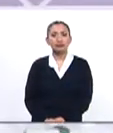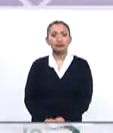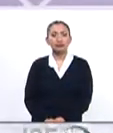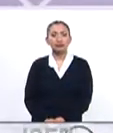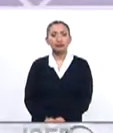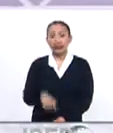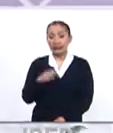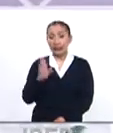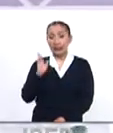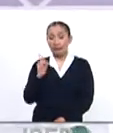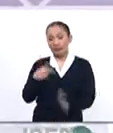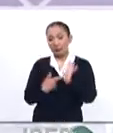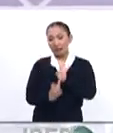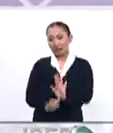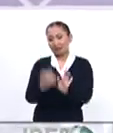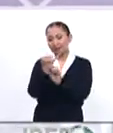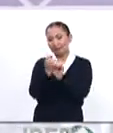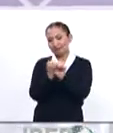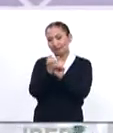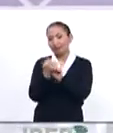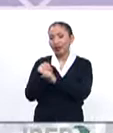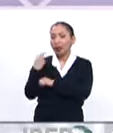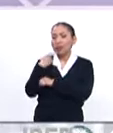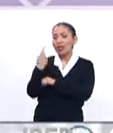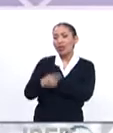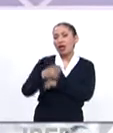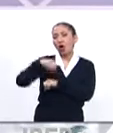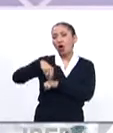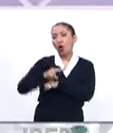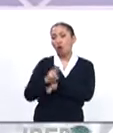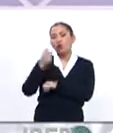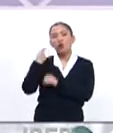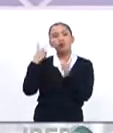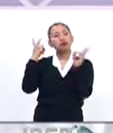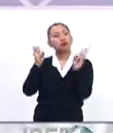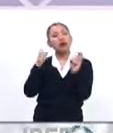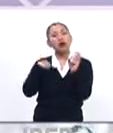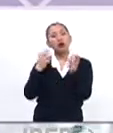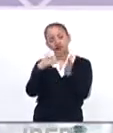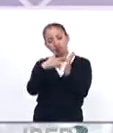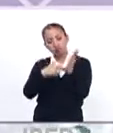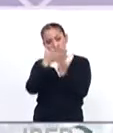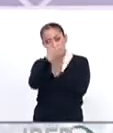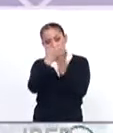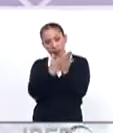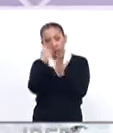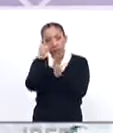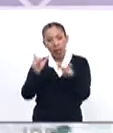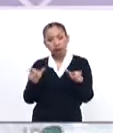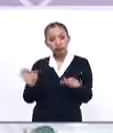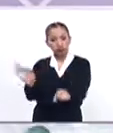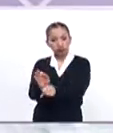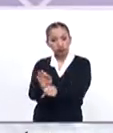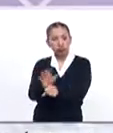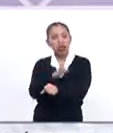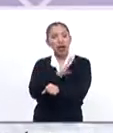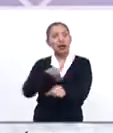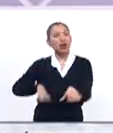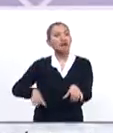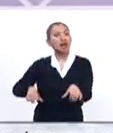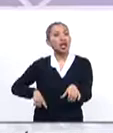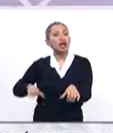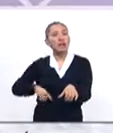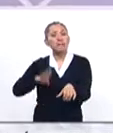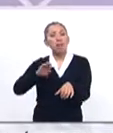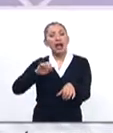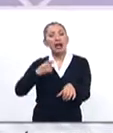Y este martes le presentamos una cápsula que nos envía la Organización de las Naciones Unidas sobre los protocolos de seguridad que el gobierno